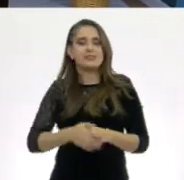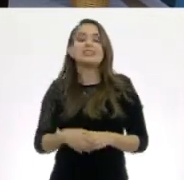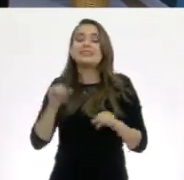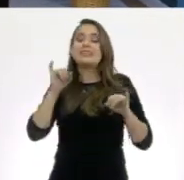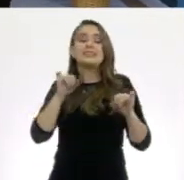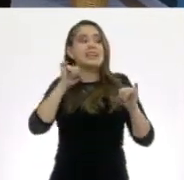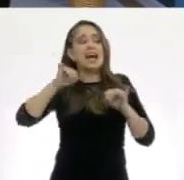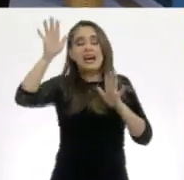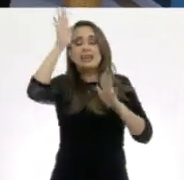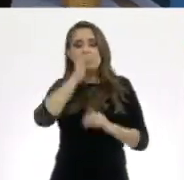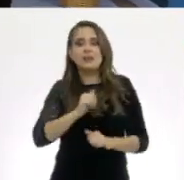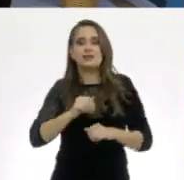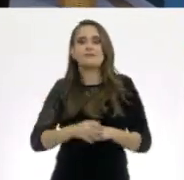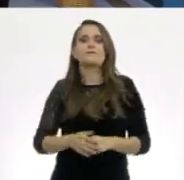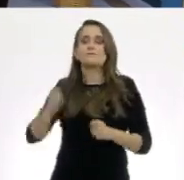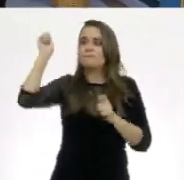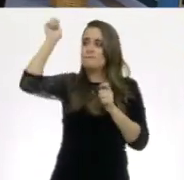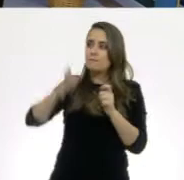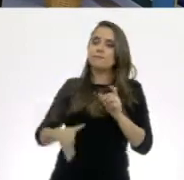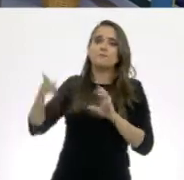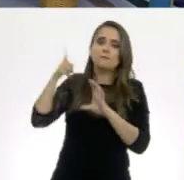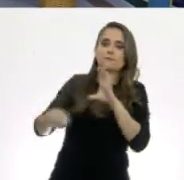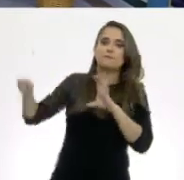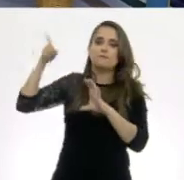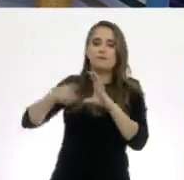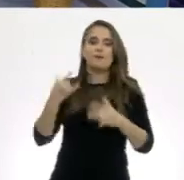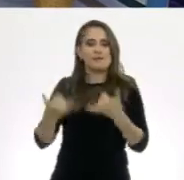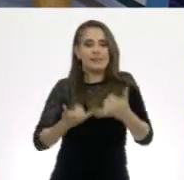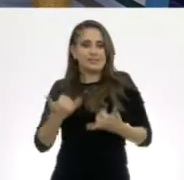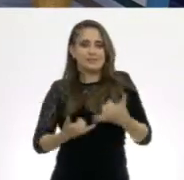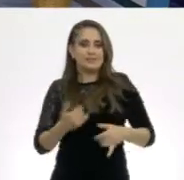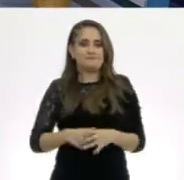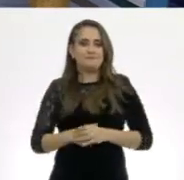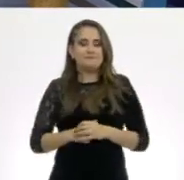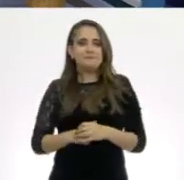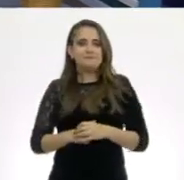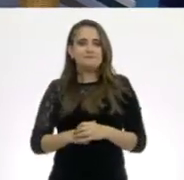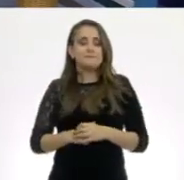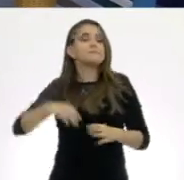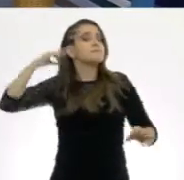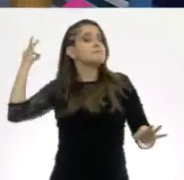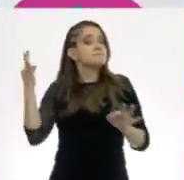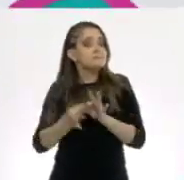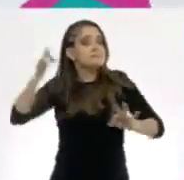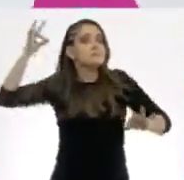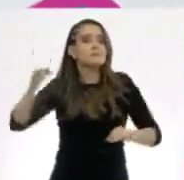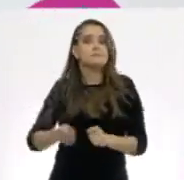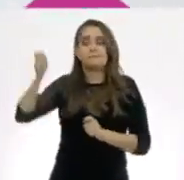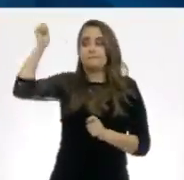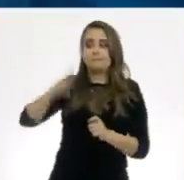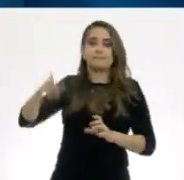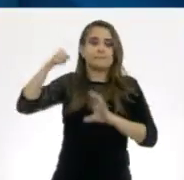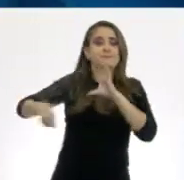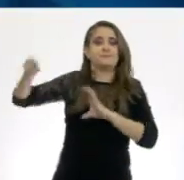Sí, de acuerdo. A girar la ruleta. ¿Listos? ¡A girar!